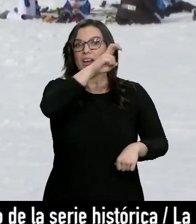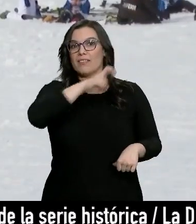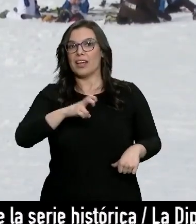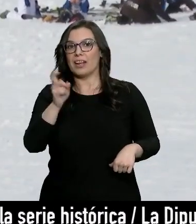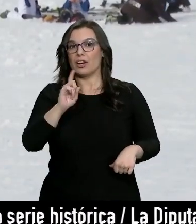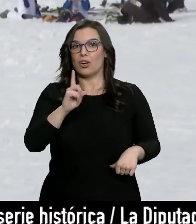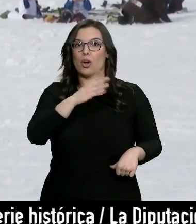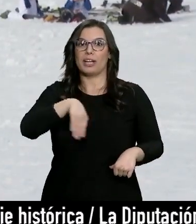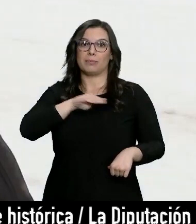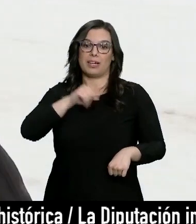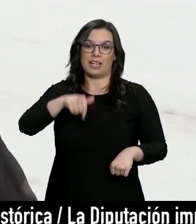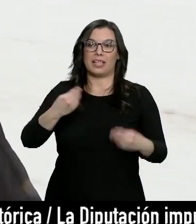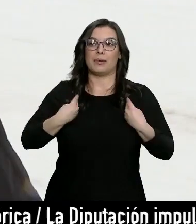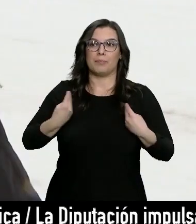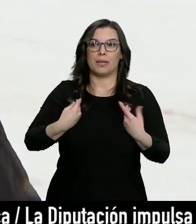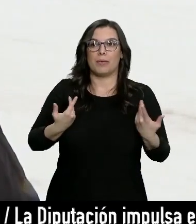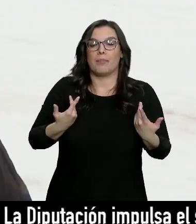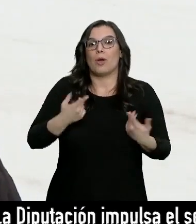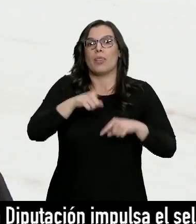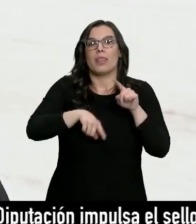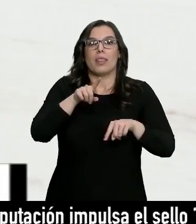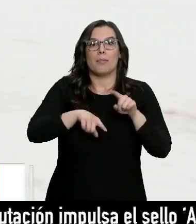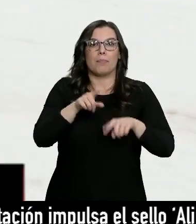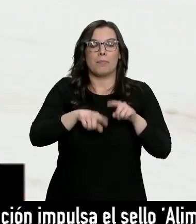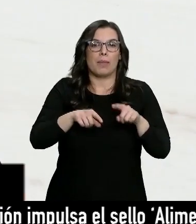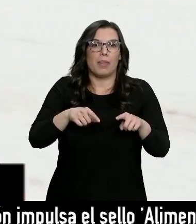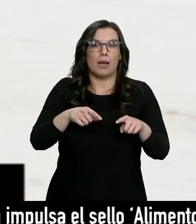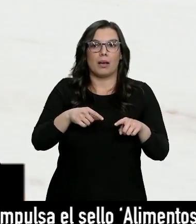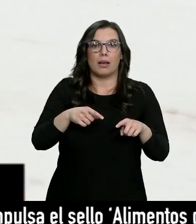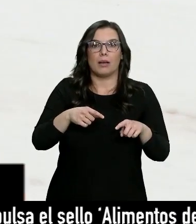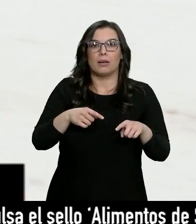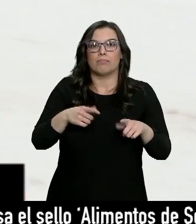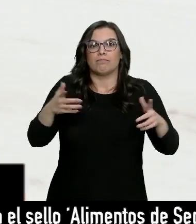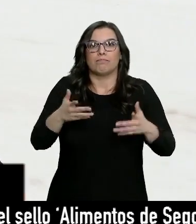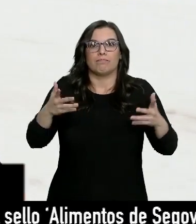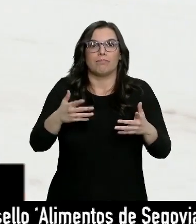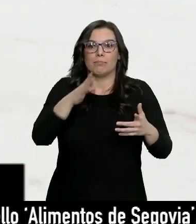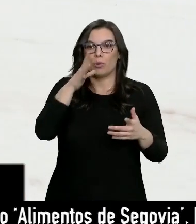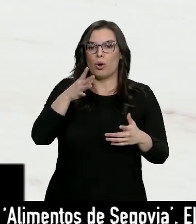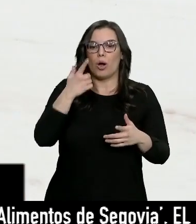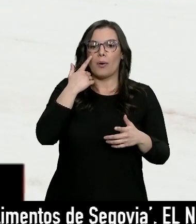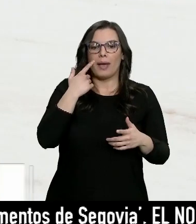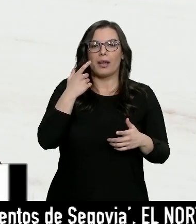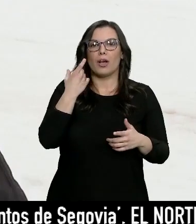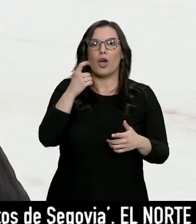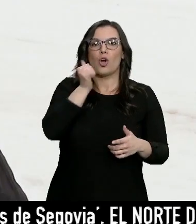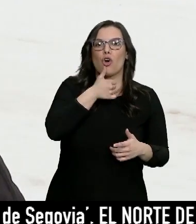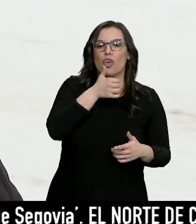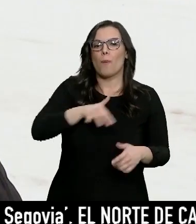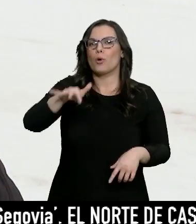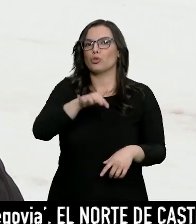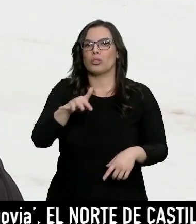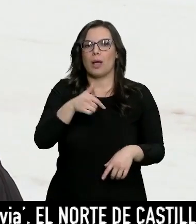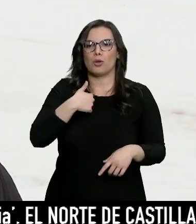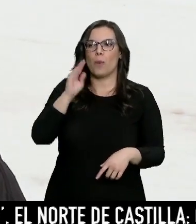Y yo eso no lo puedo saber. Por el acento o así, pero realmente, o código postal, pero que la labor de la estación no es preguntar a